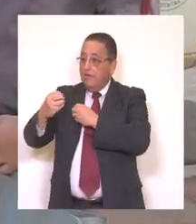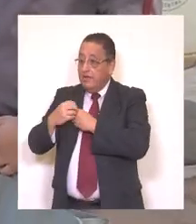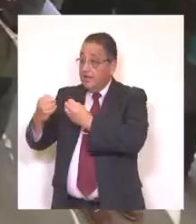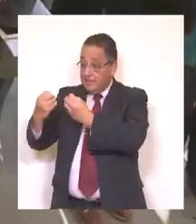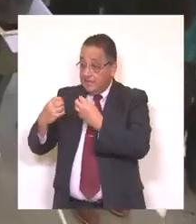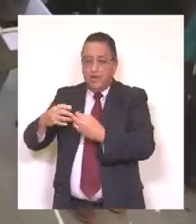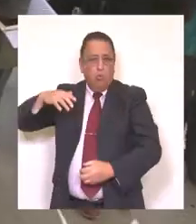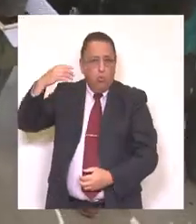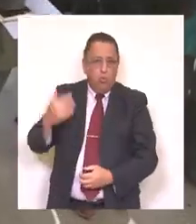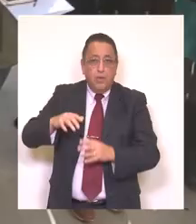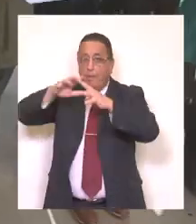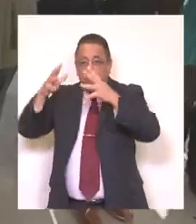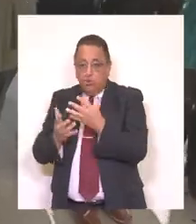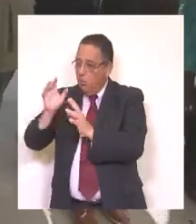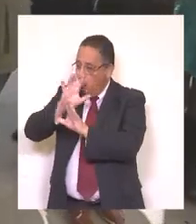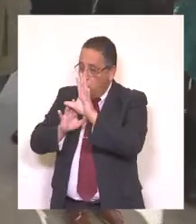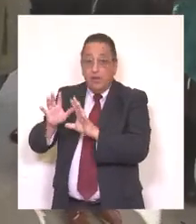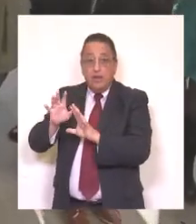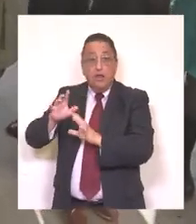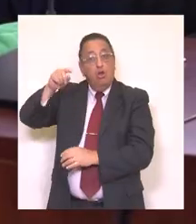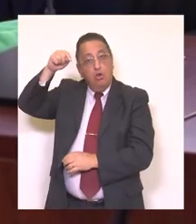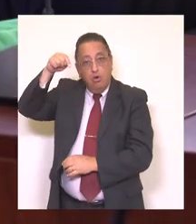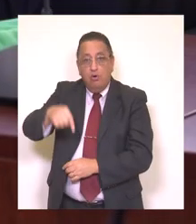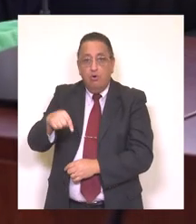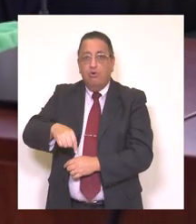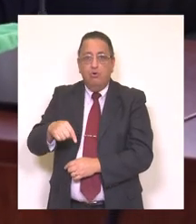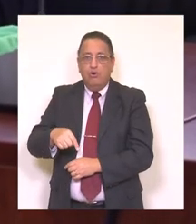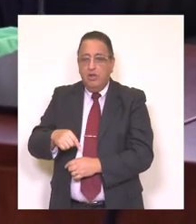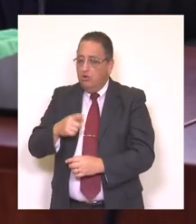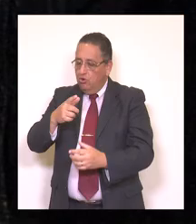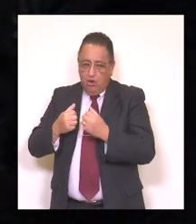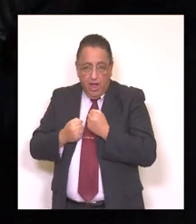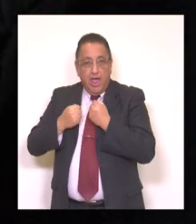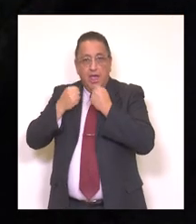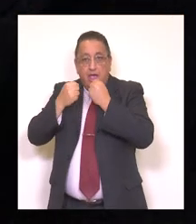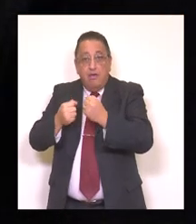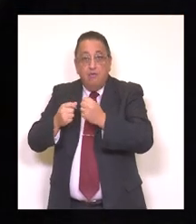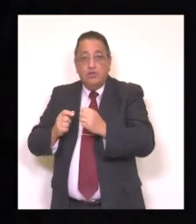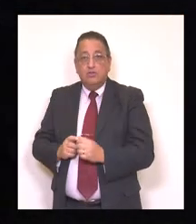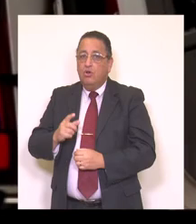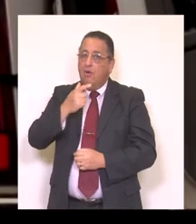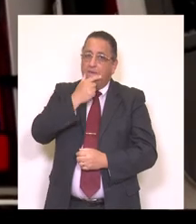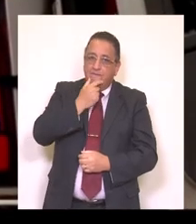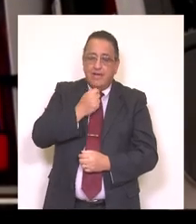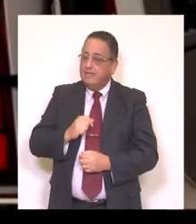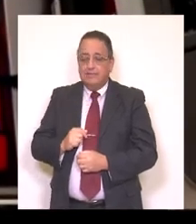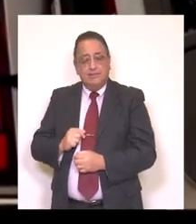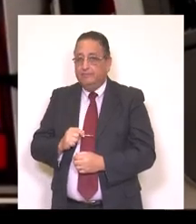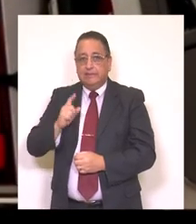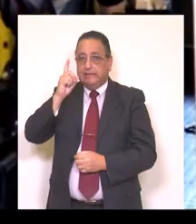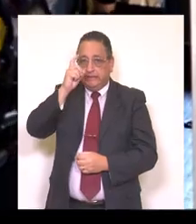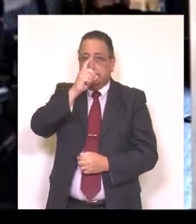importante es cuidar nuestro planeta. Hoy tenemos un desafío mayor. Sabemos que no va a ser